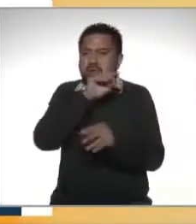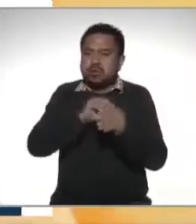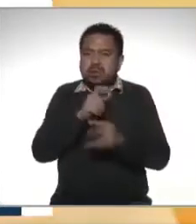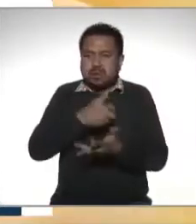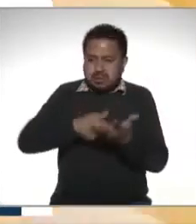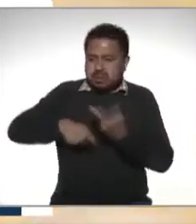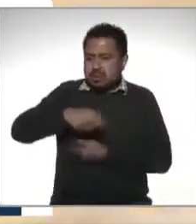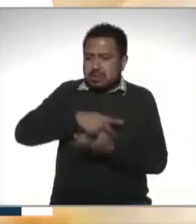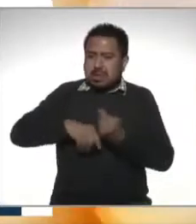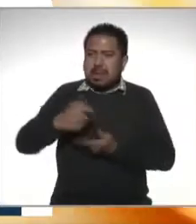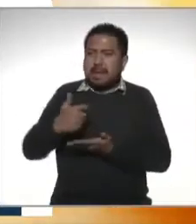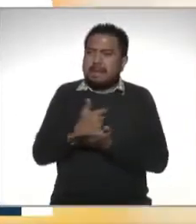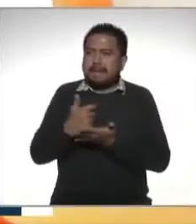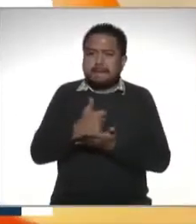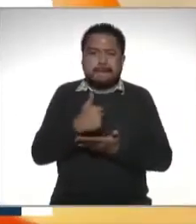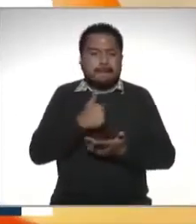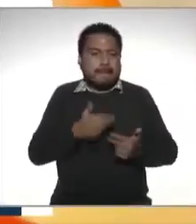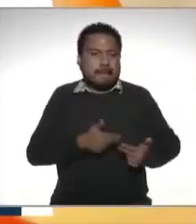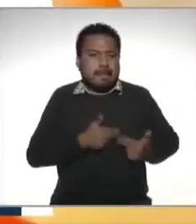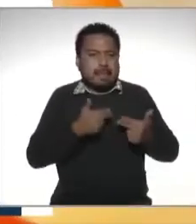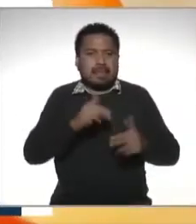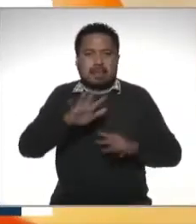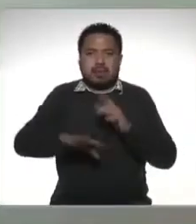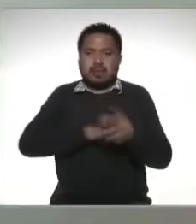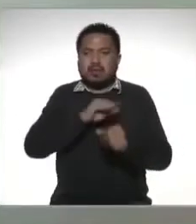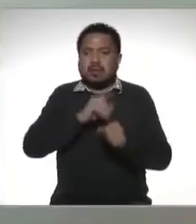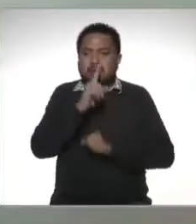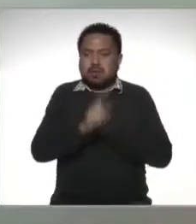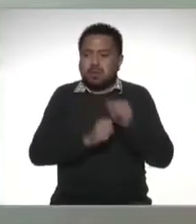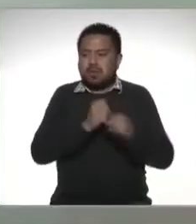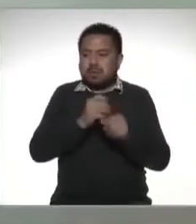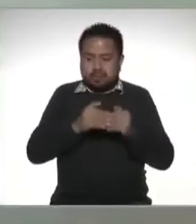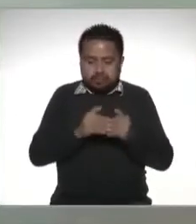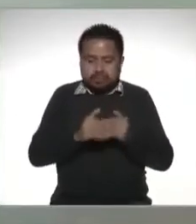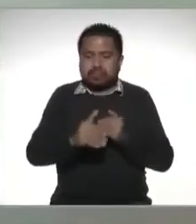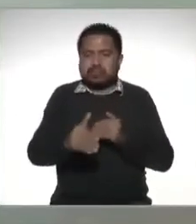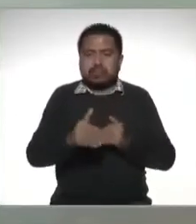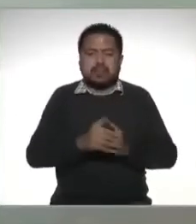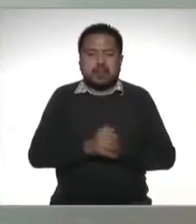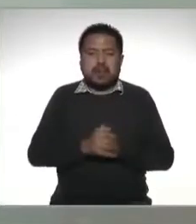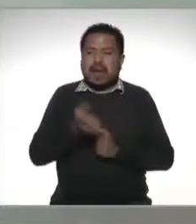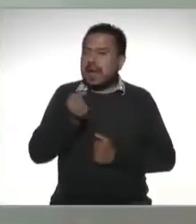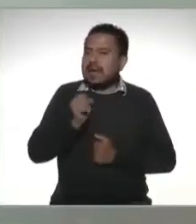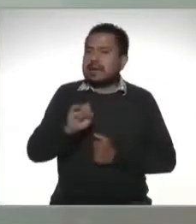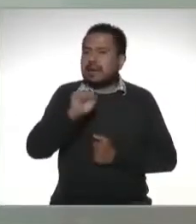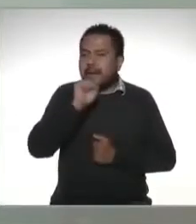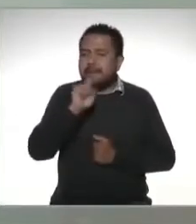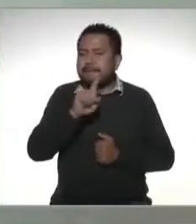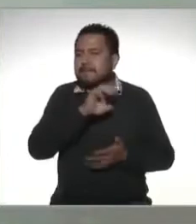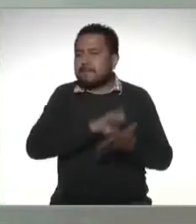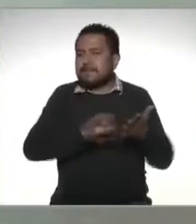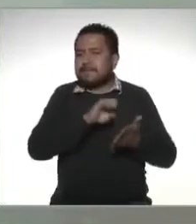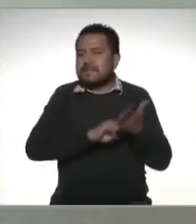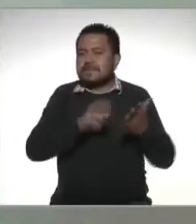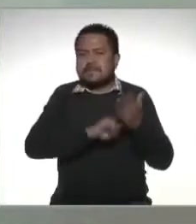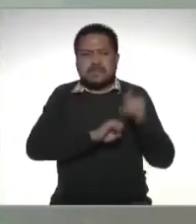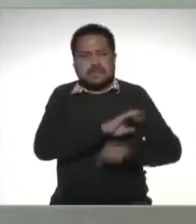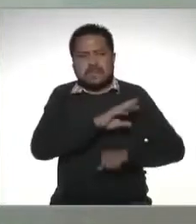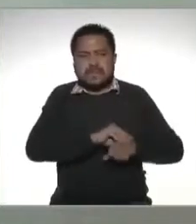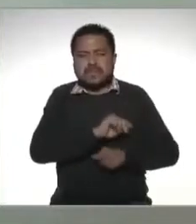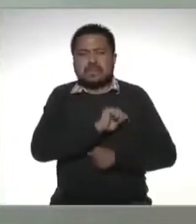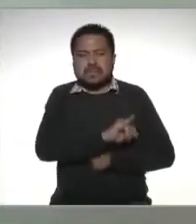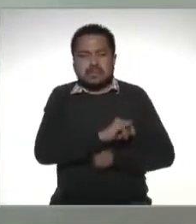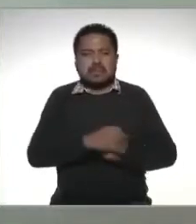ingresos que yo generé durante todo el año asimismo vienen las deducciones autorizadas